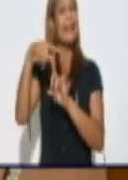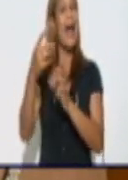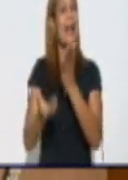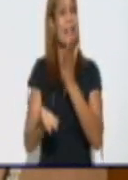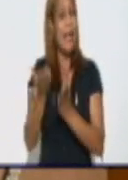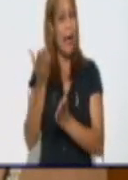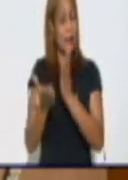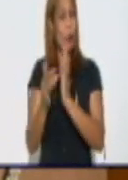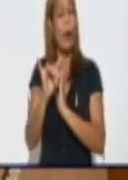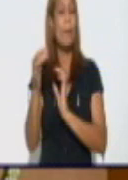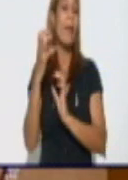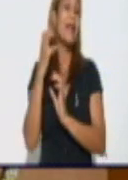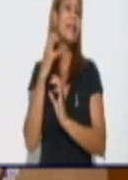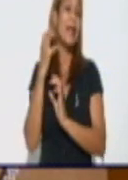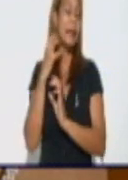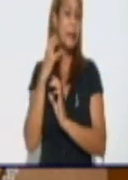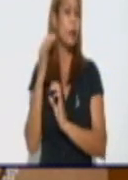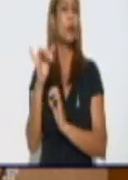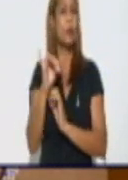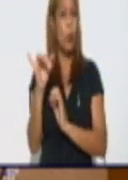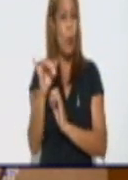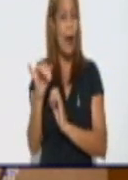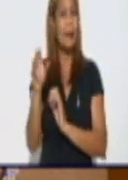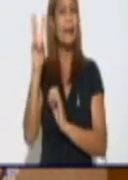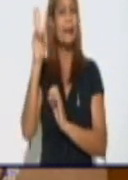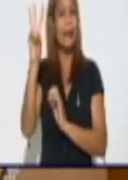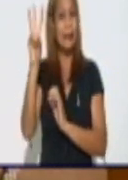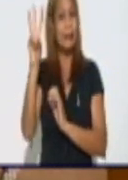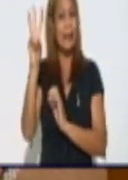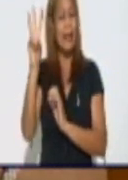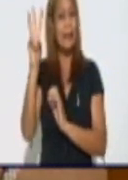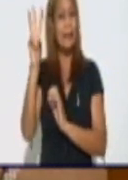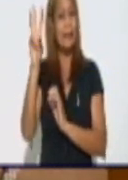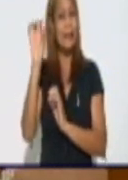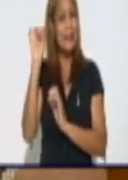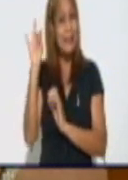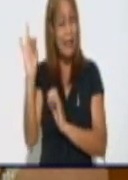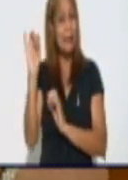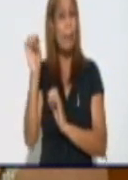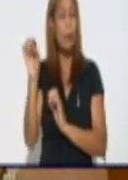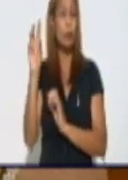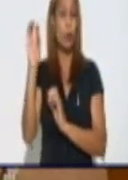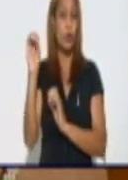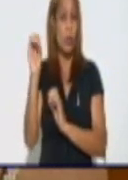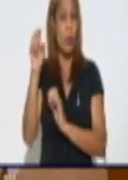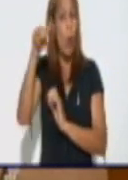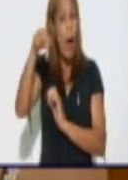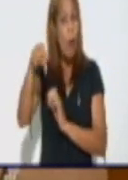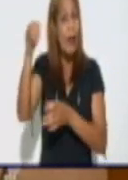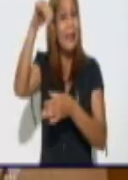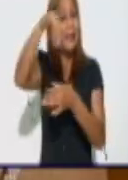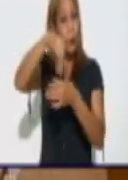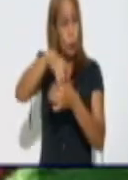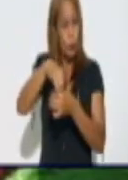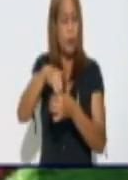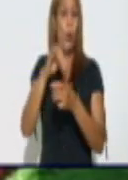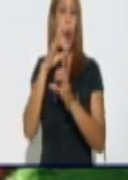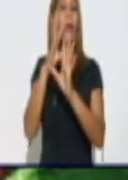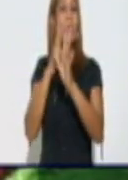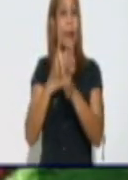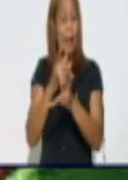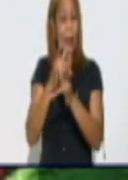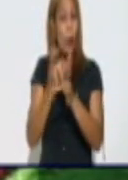Manzanillo, que también tiene 37.0. Niquero, que ahora se incorpora a este grupo de altos riesgos, con